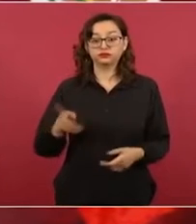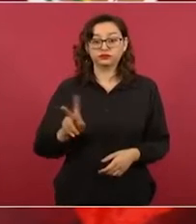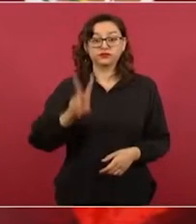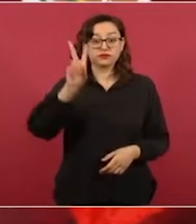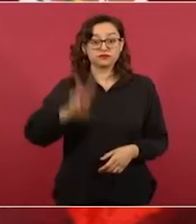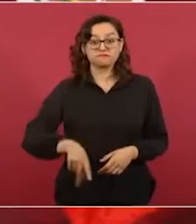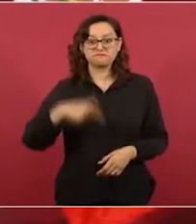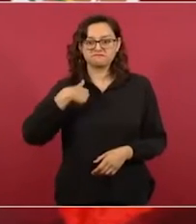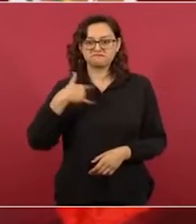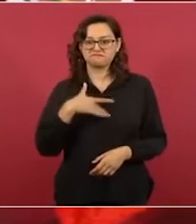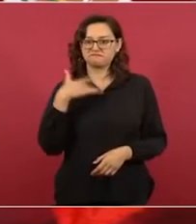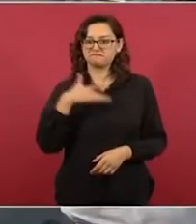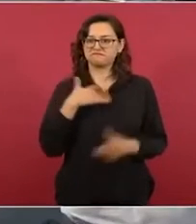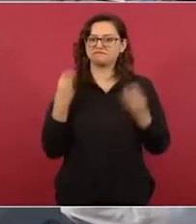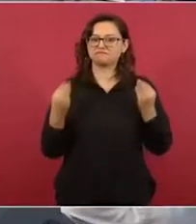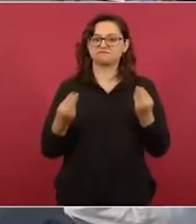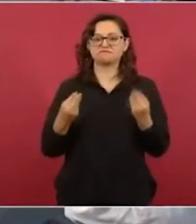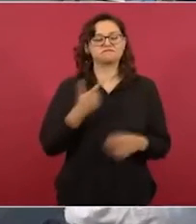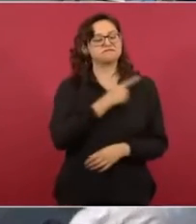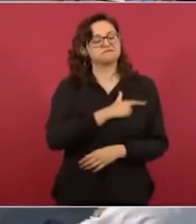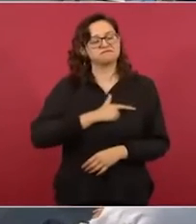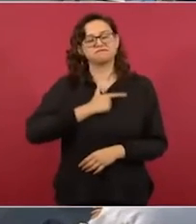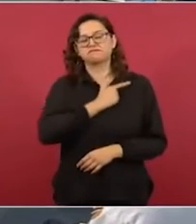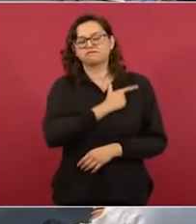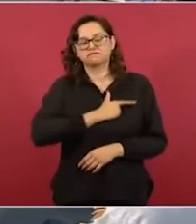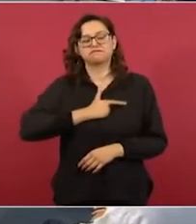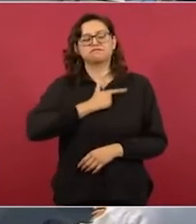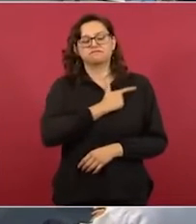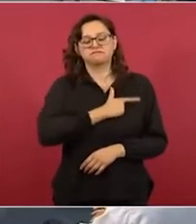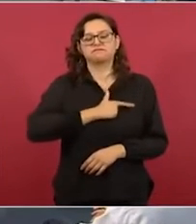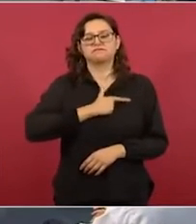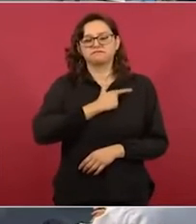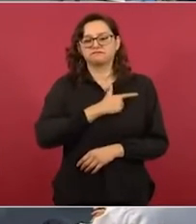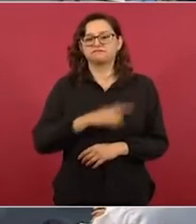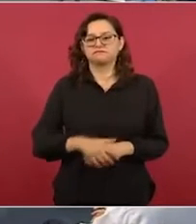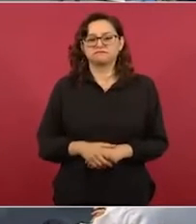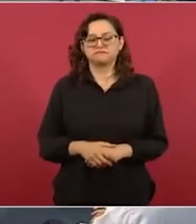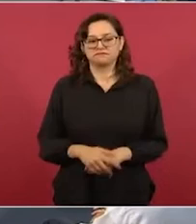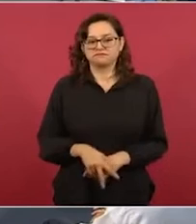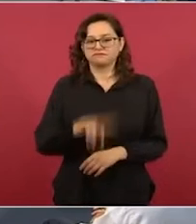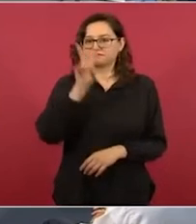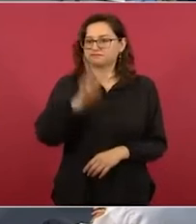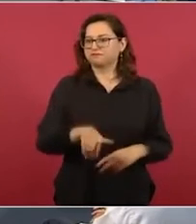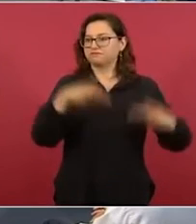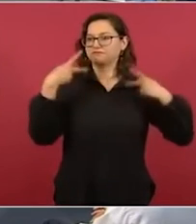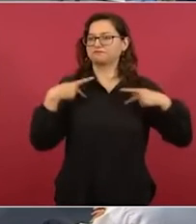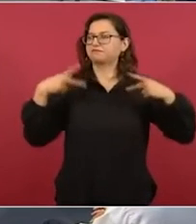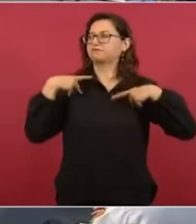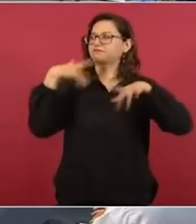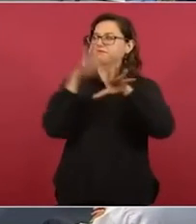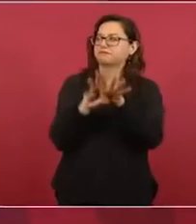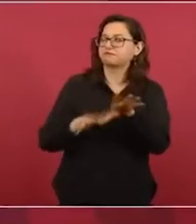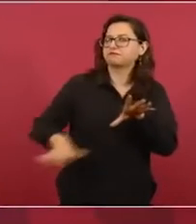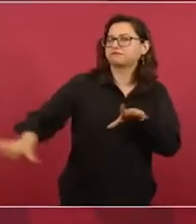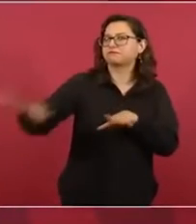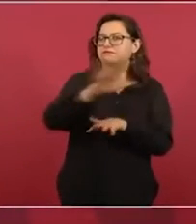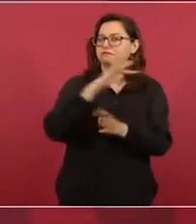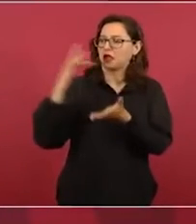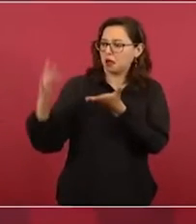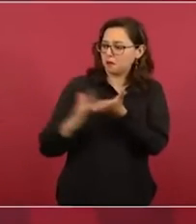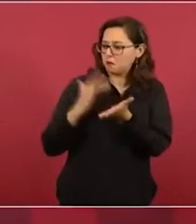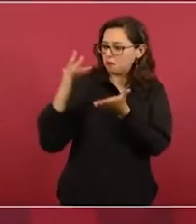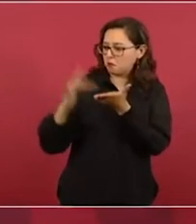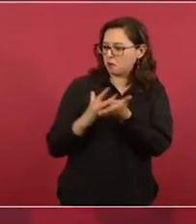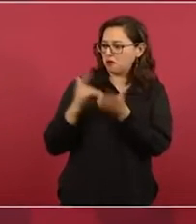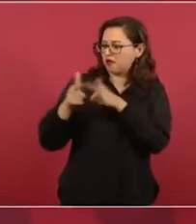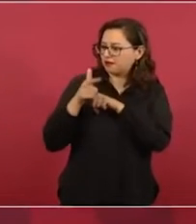y le agradezco de todo corazón al pueblo, porque vaya que